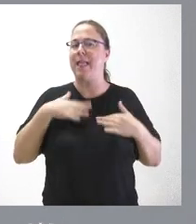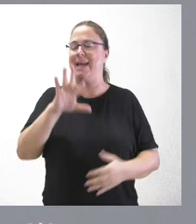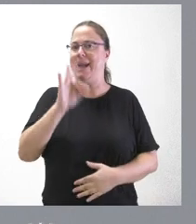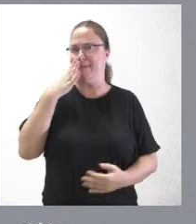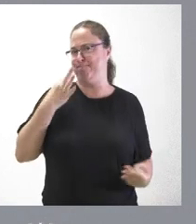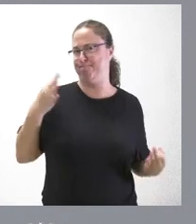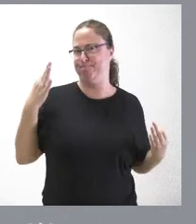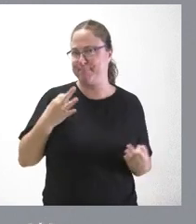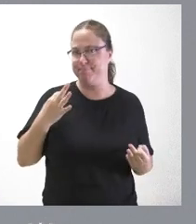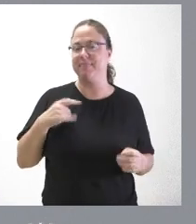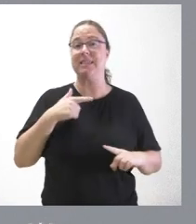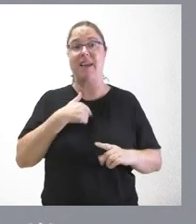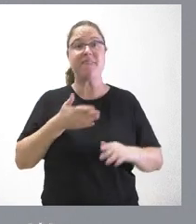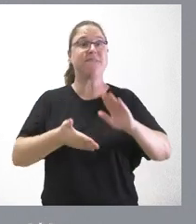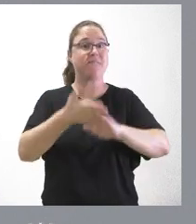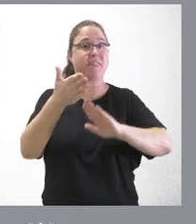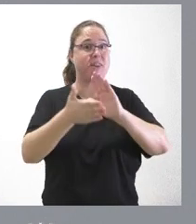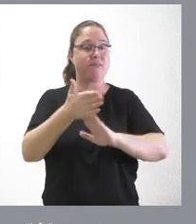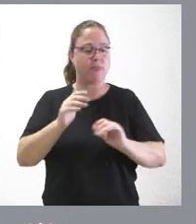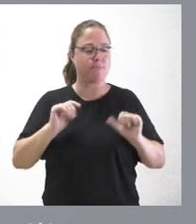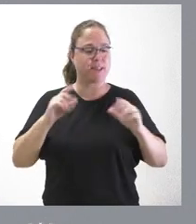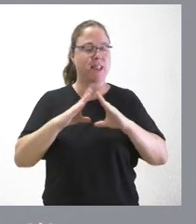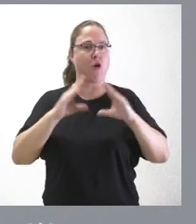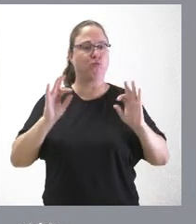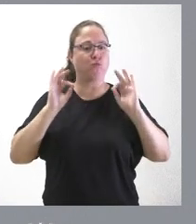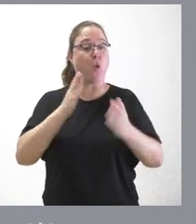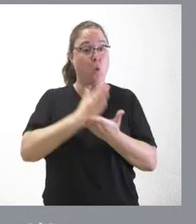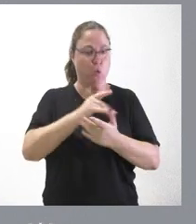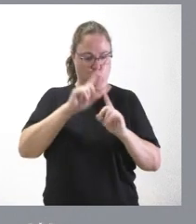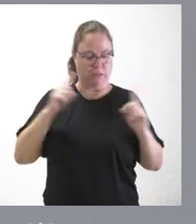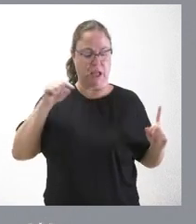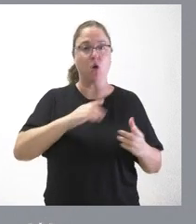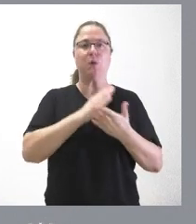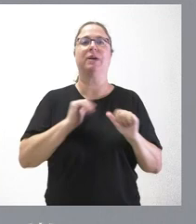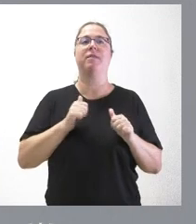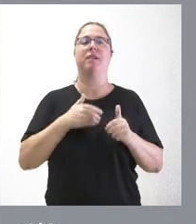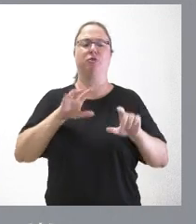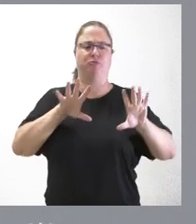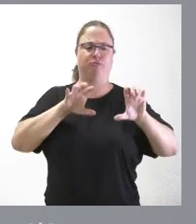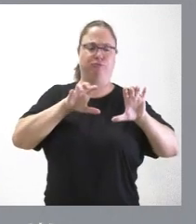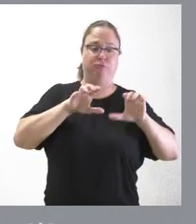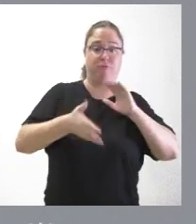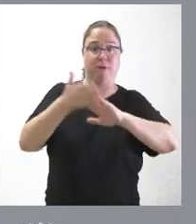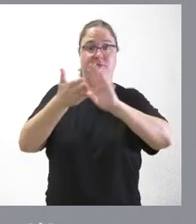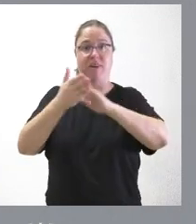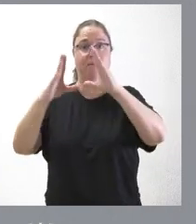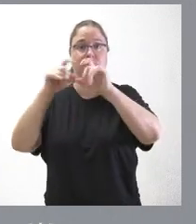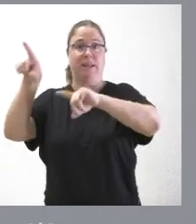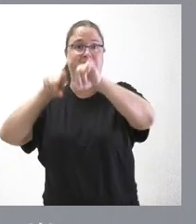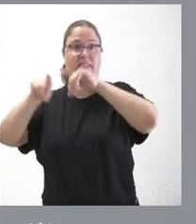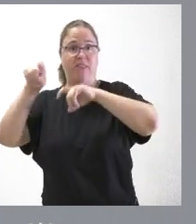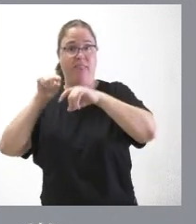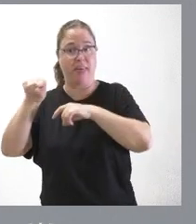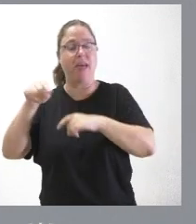sobre que van a iniciar una formación en este curso, que va a concluir con un proceso selectivo, que es la EBAU, que